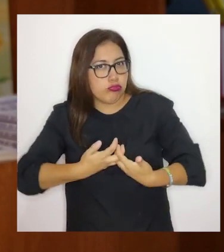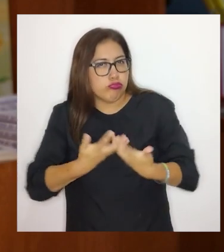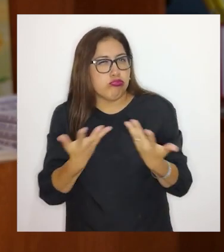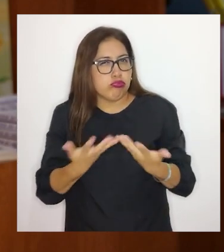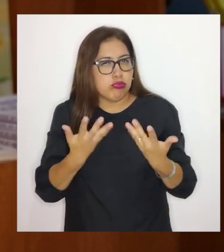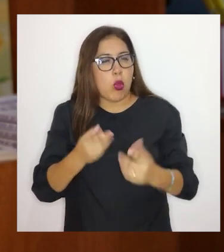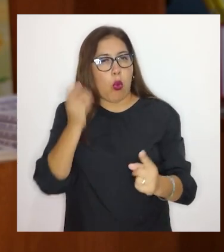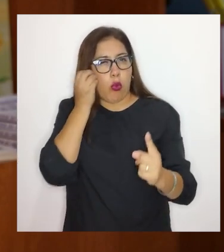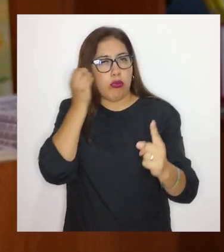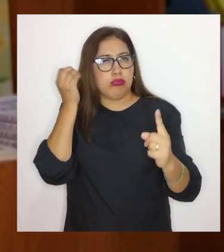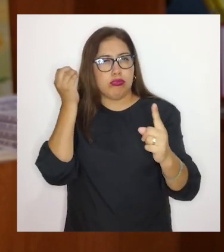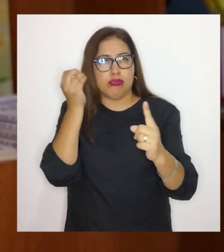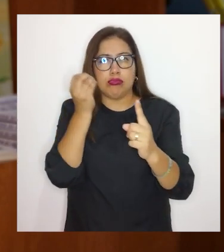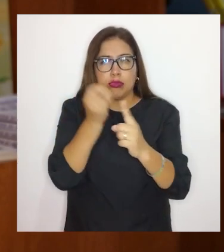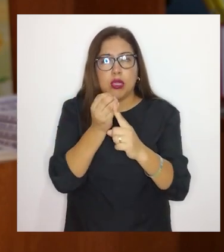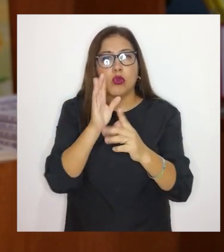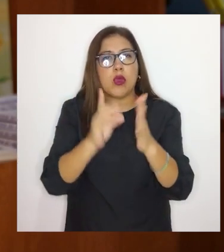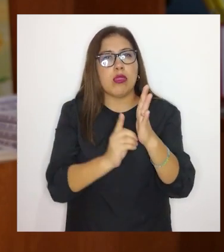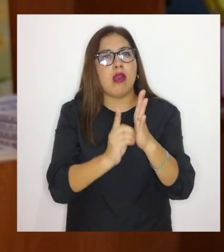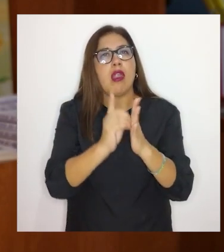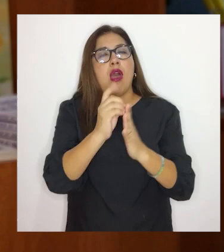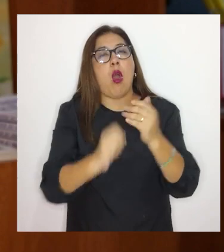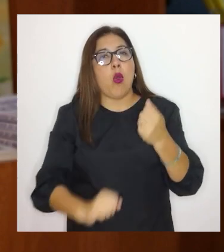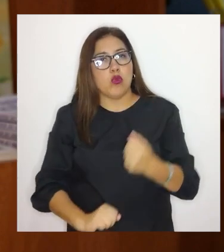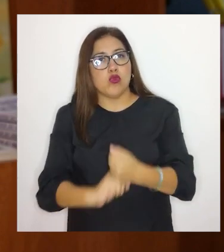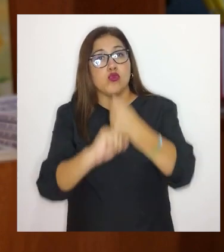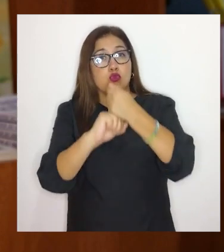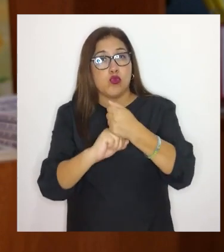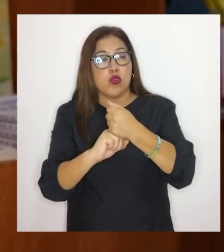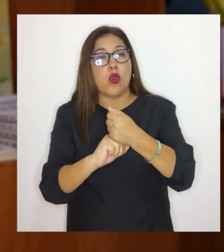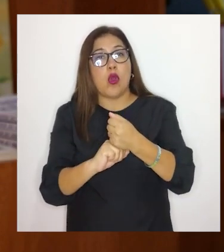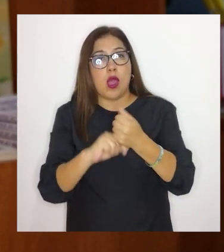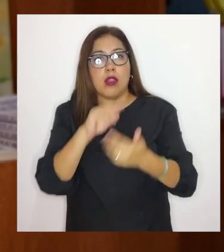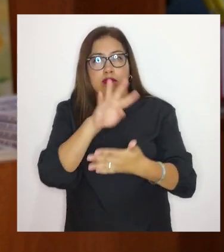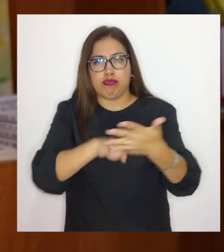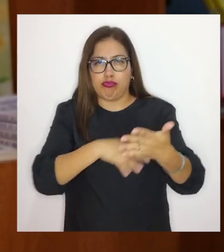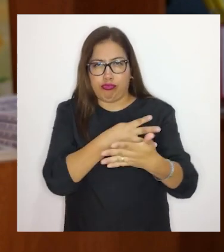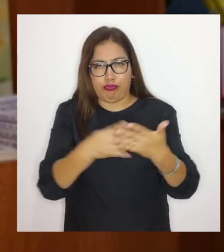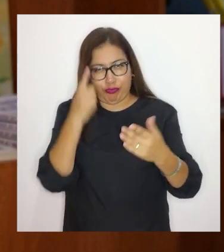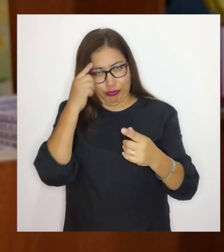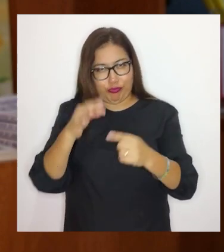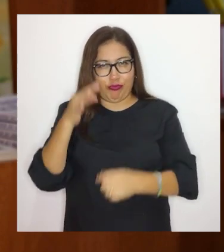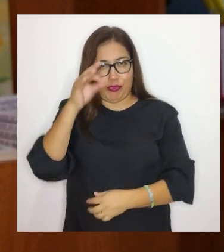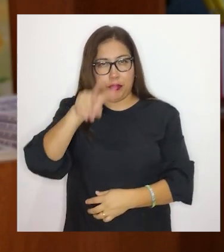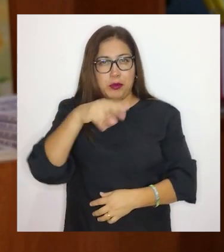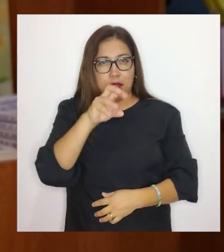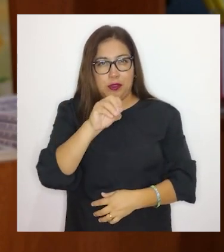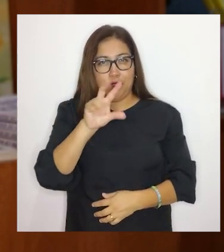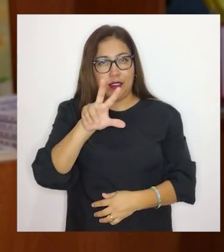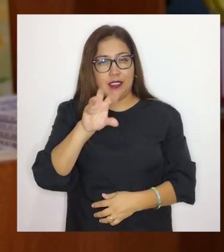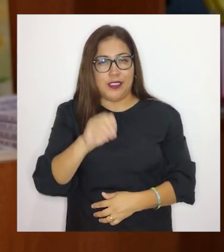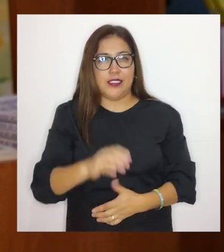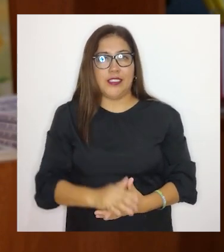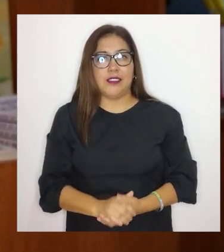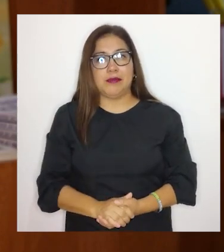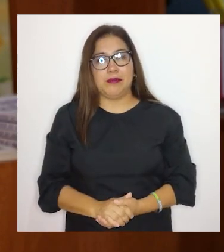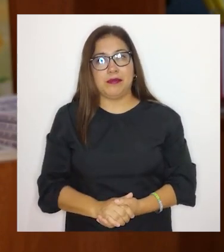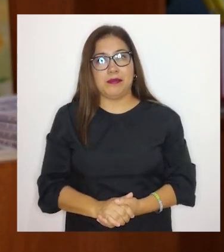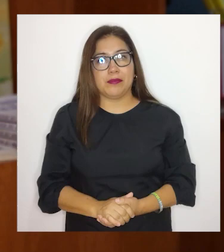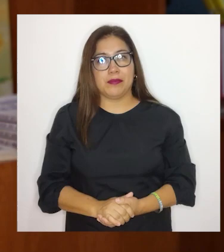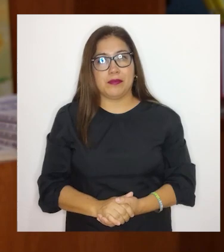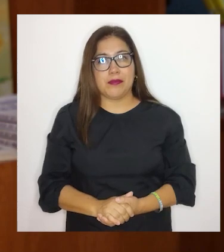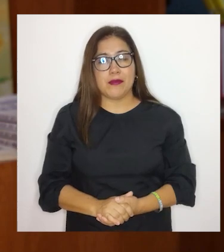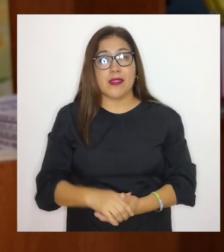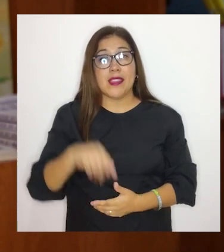con los Objetivos de Desarrollo Sostenible de la Agenda al 2030. Justamente,